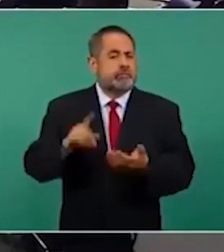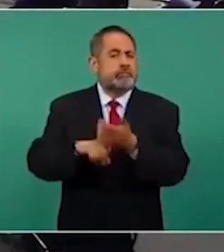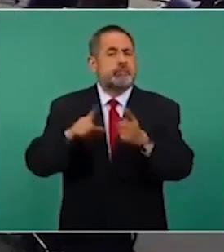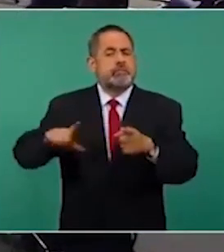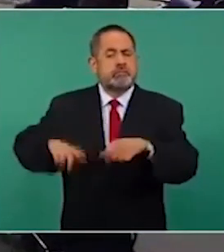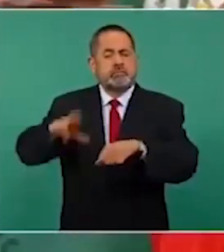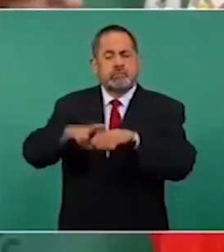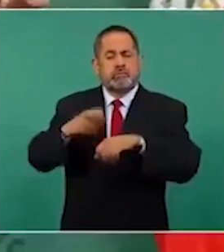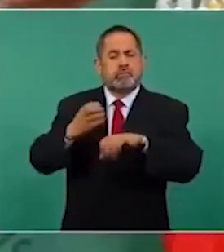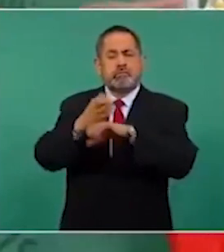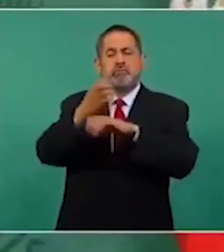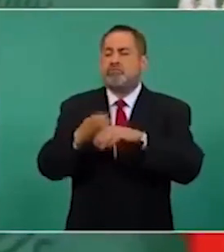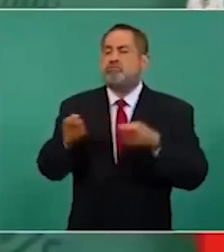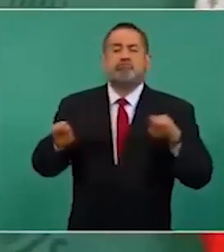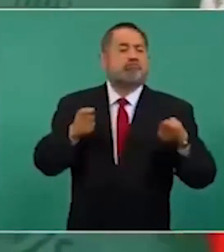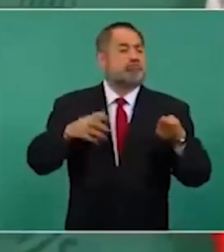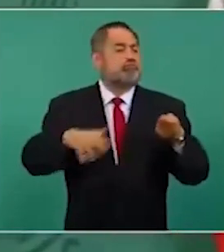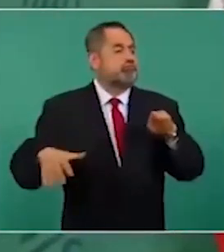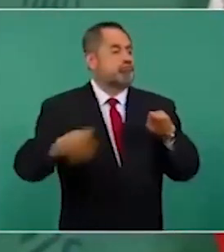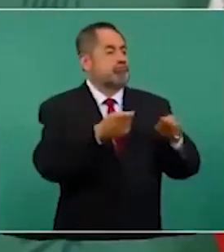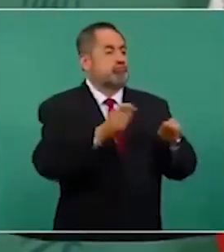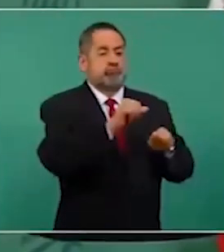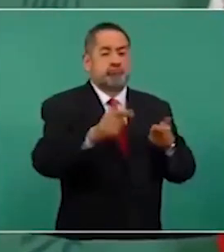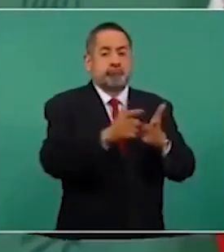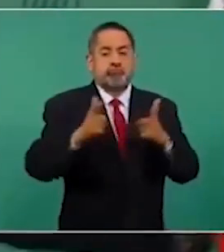estado controlaba a todos los partidos